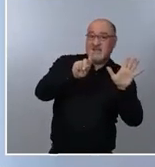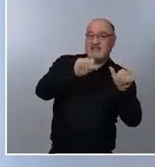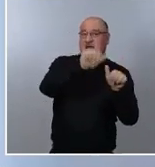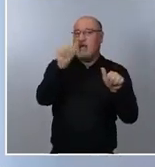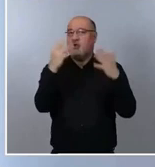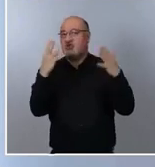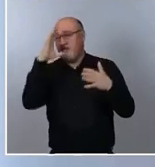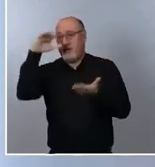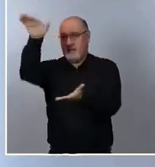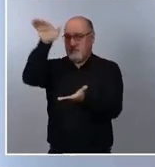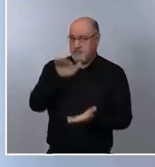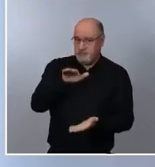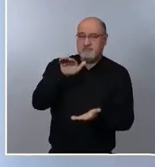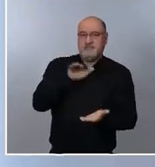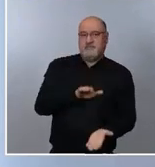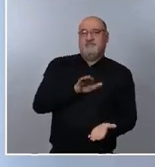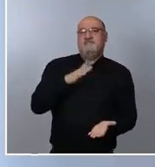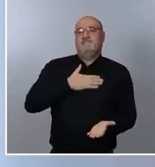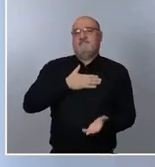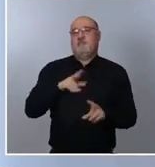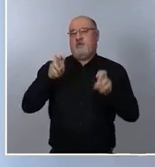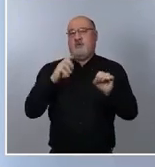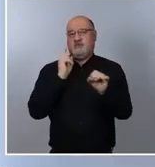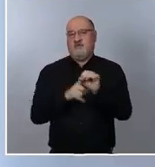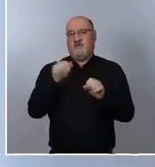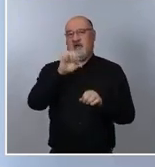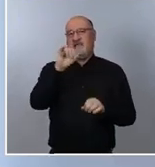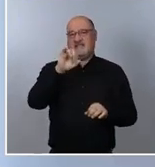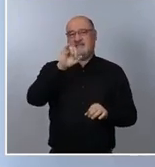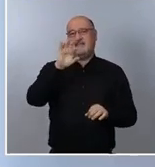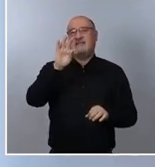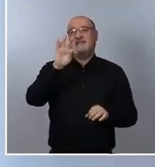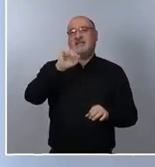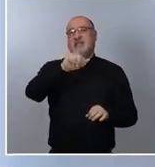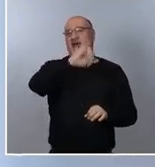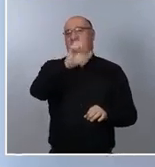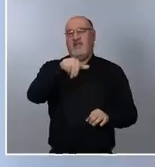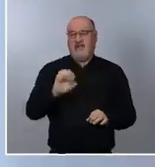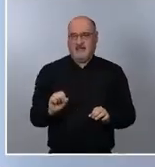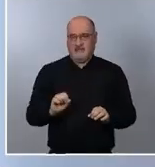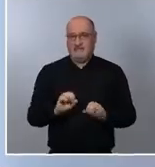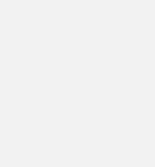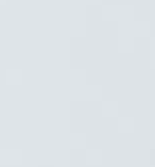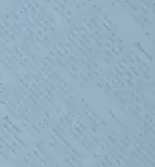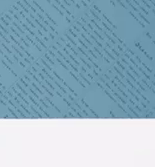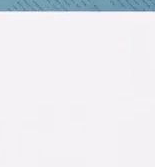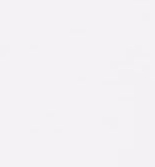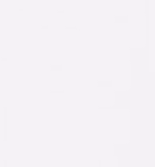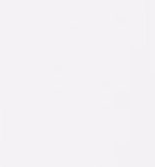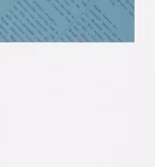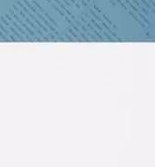esas nuevas vacunas de AstraZeneca que, sin embargo, suponen una gran noticia para todos.